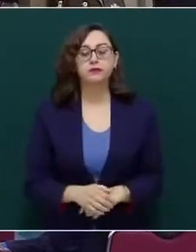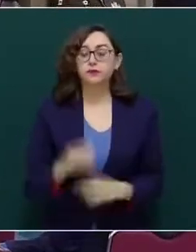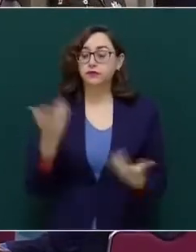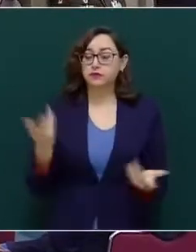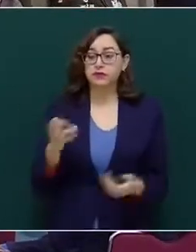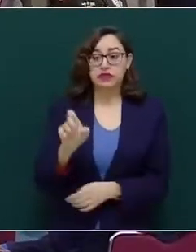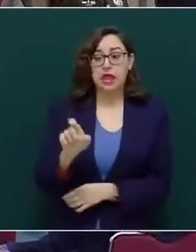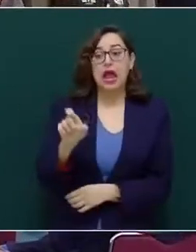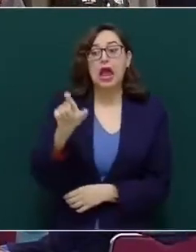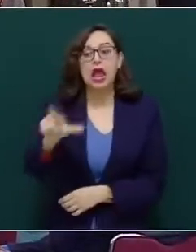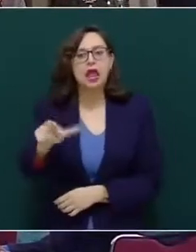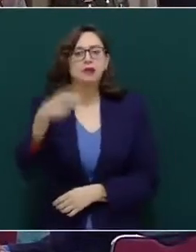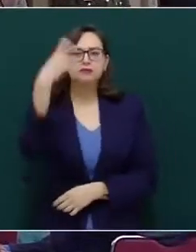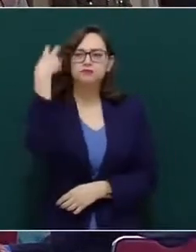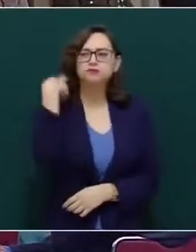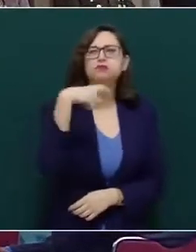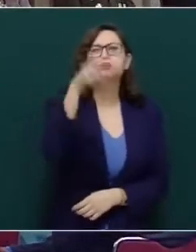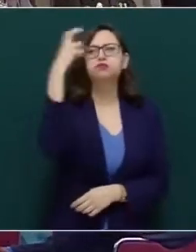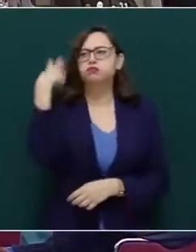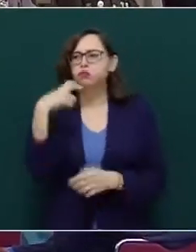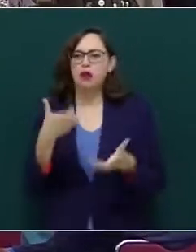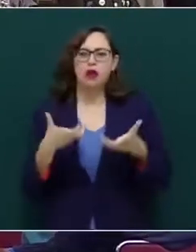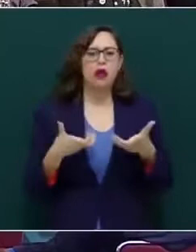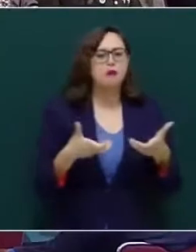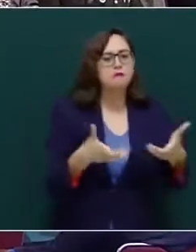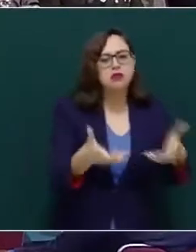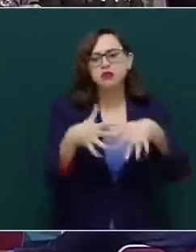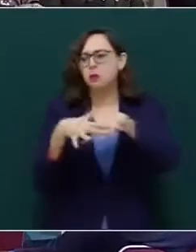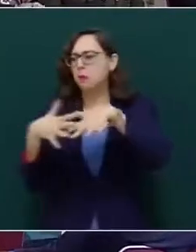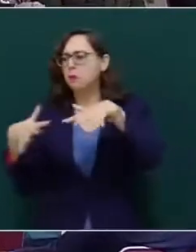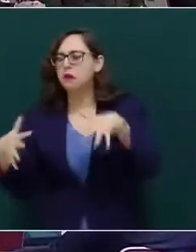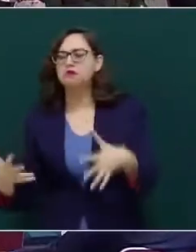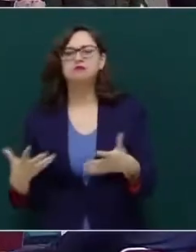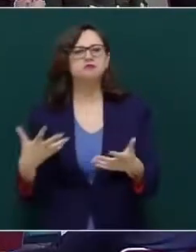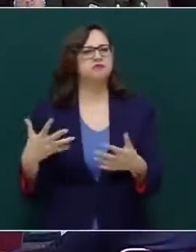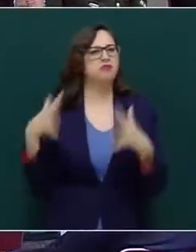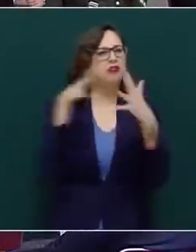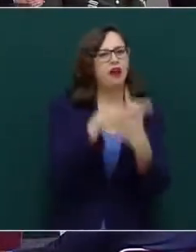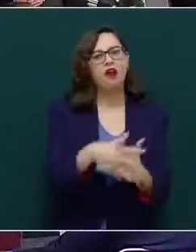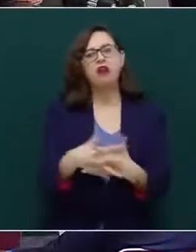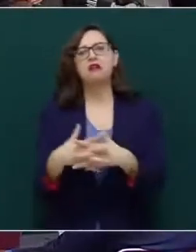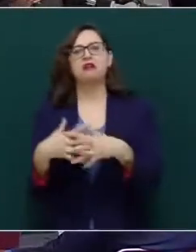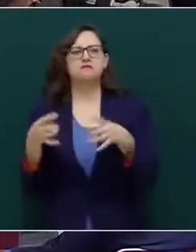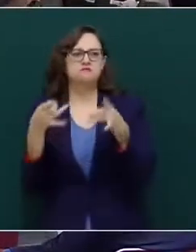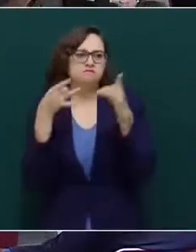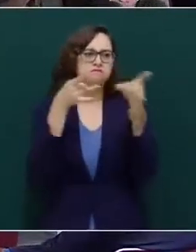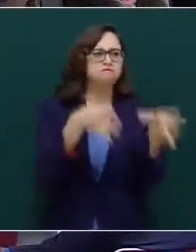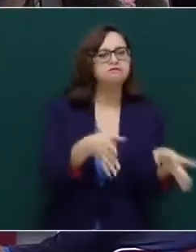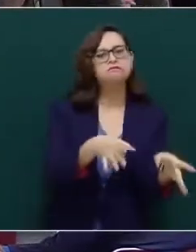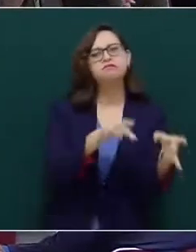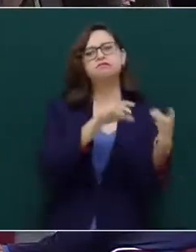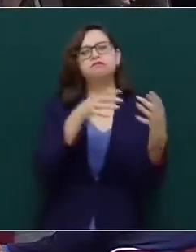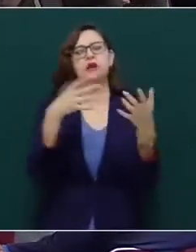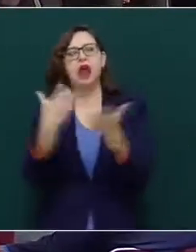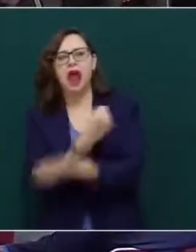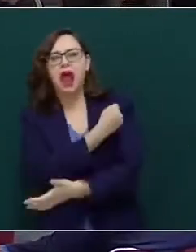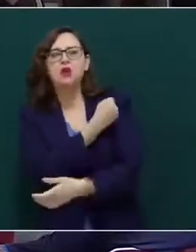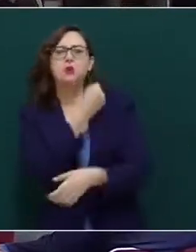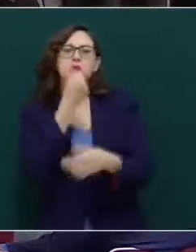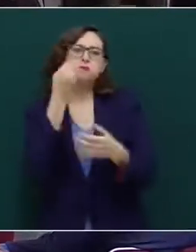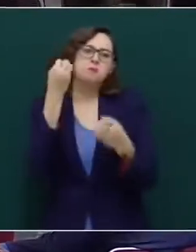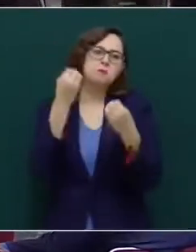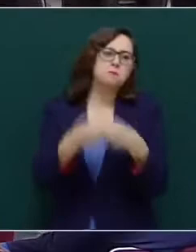América se entrelazan triunfos y derrotas. Su campaña militar lo lleva a